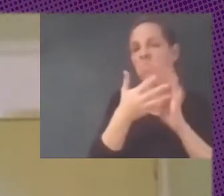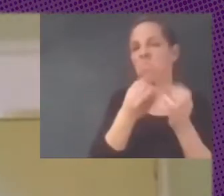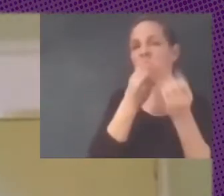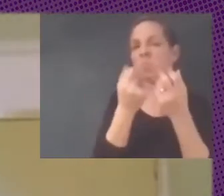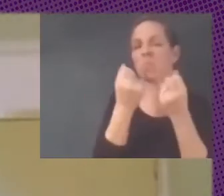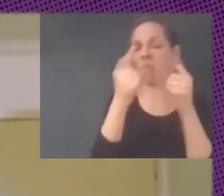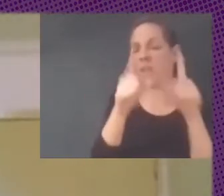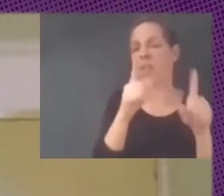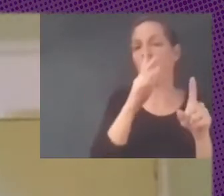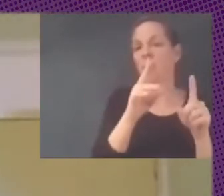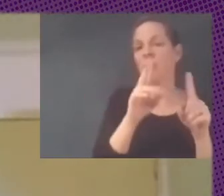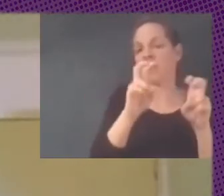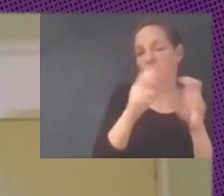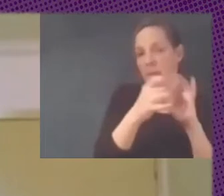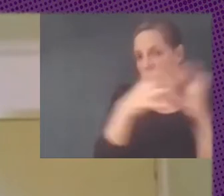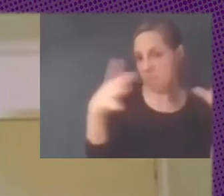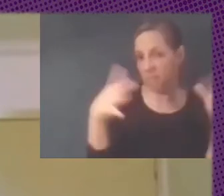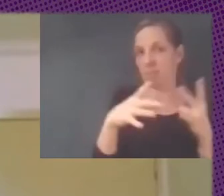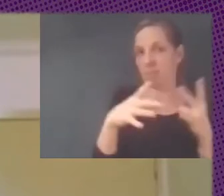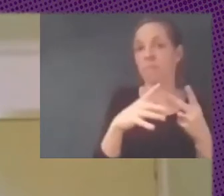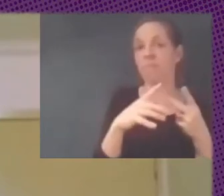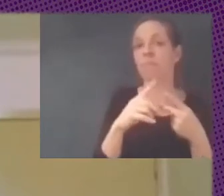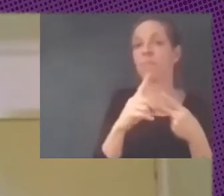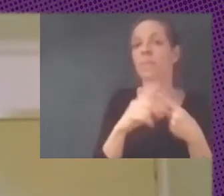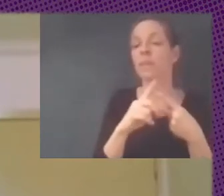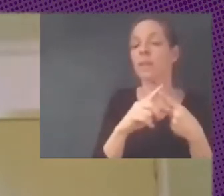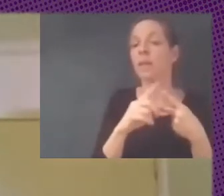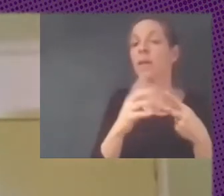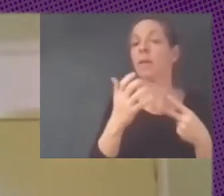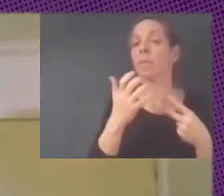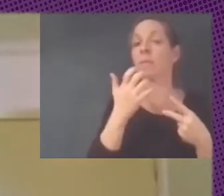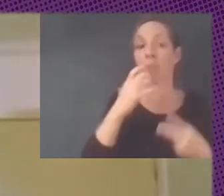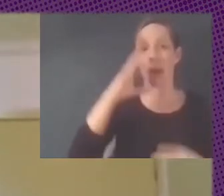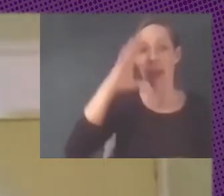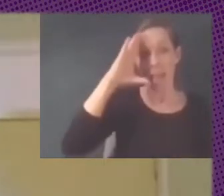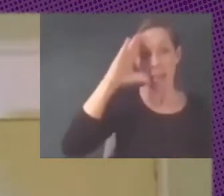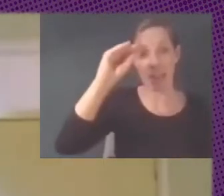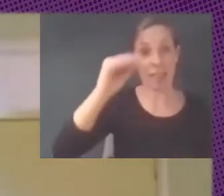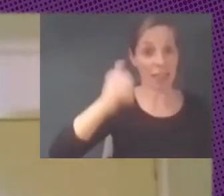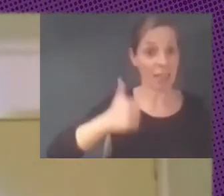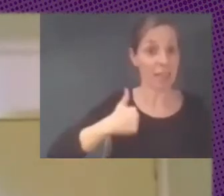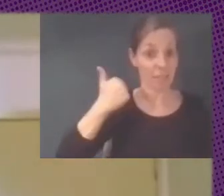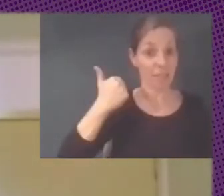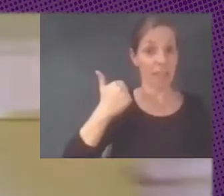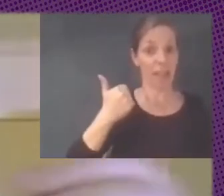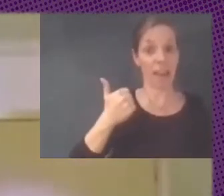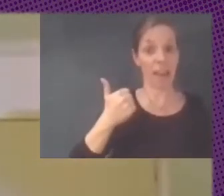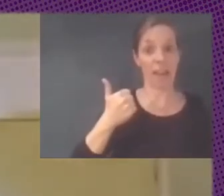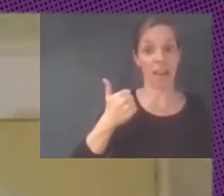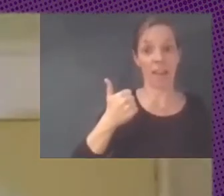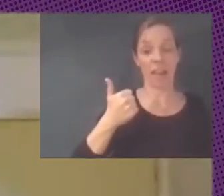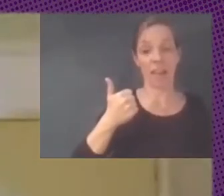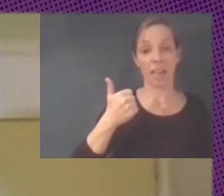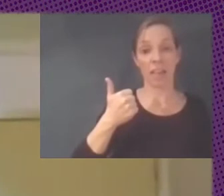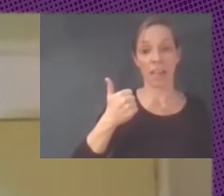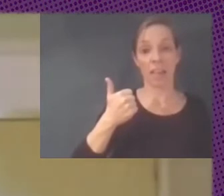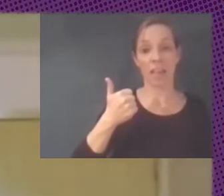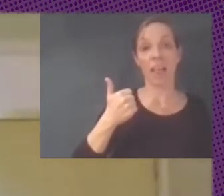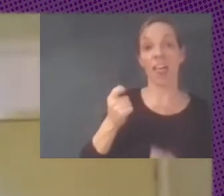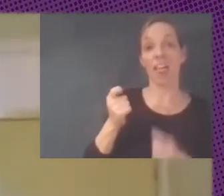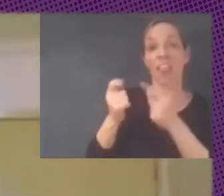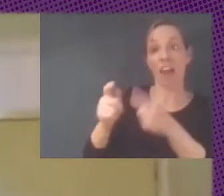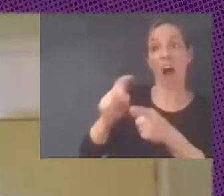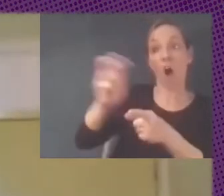pero es que la inteligencia artificial puede hacer con que otra inteligencia